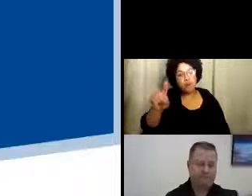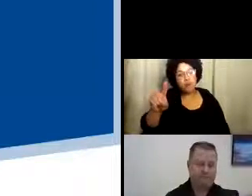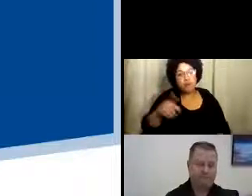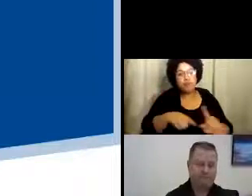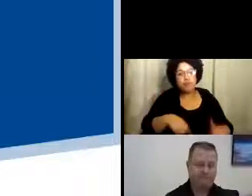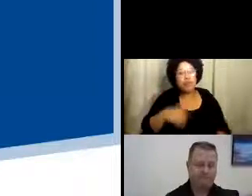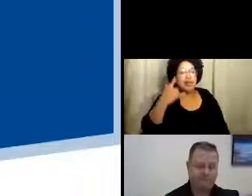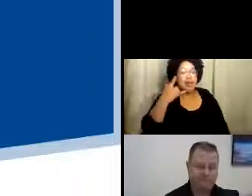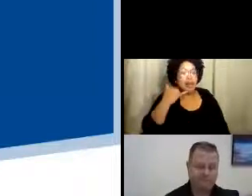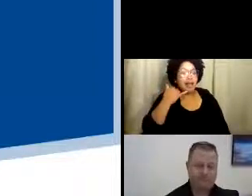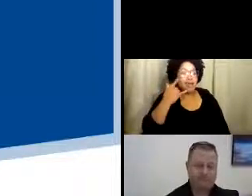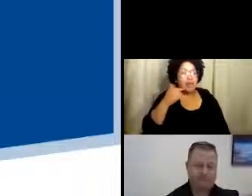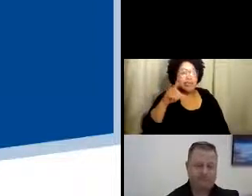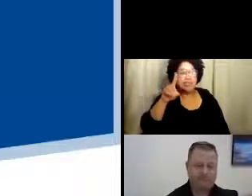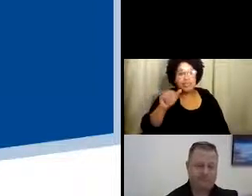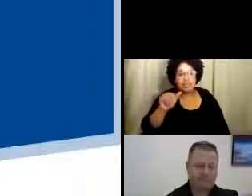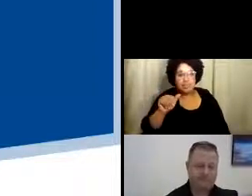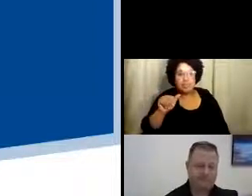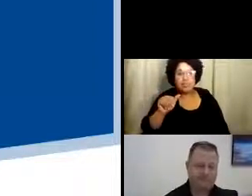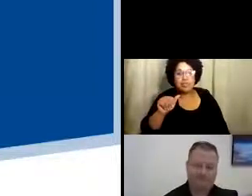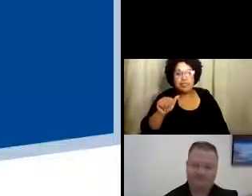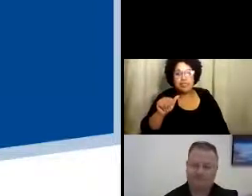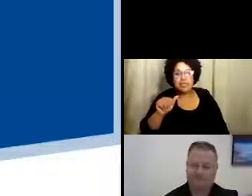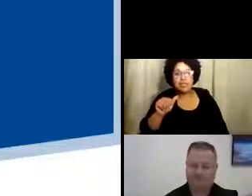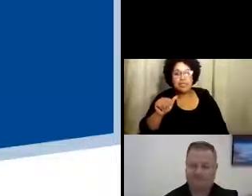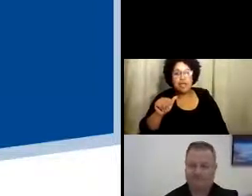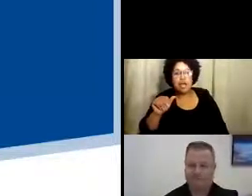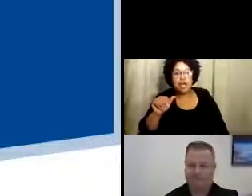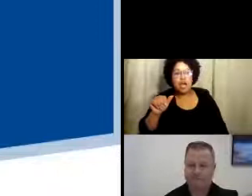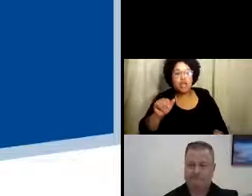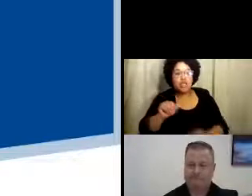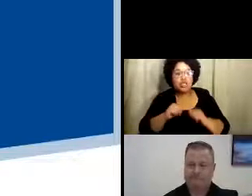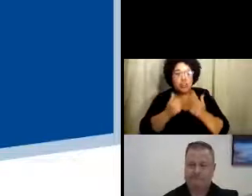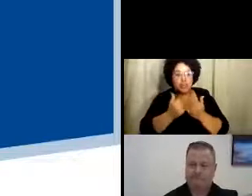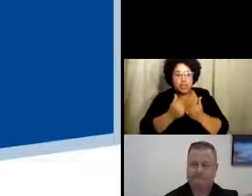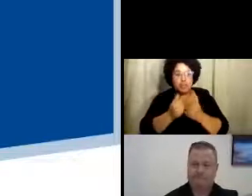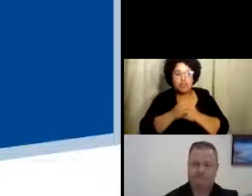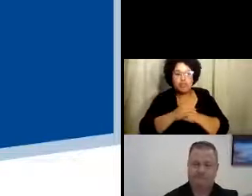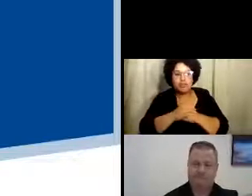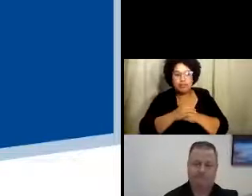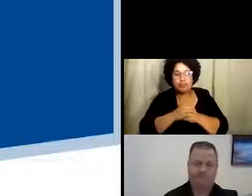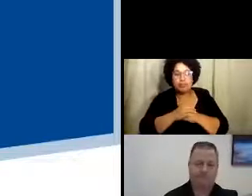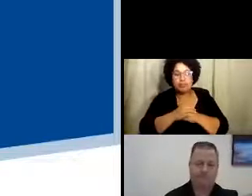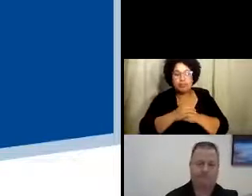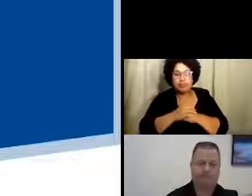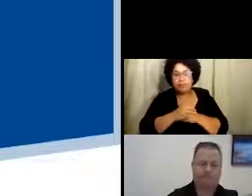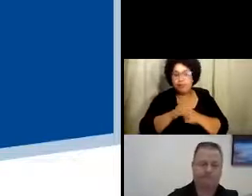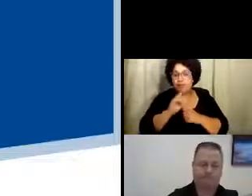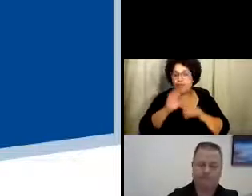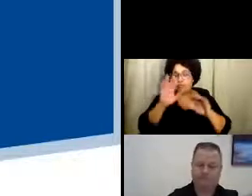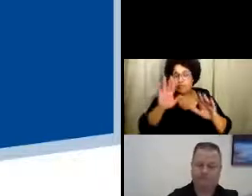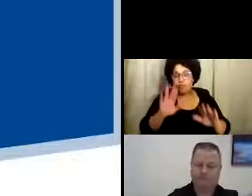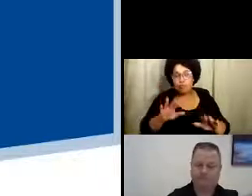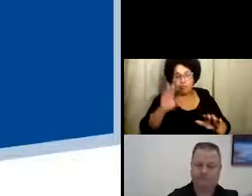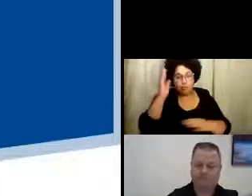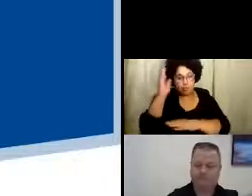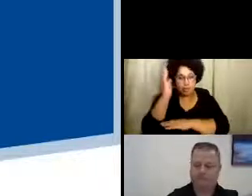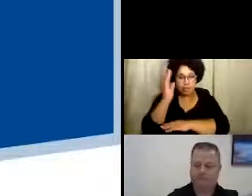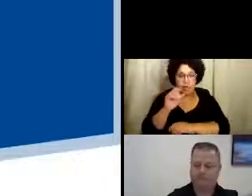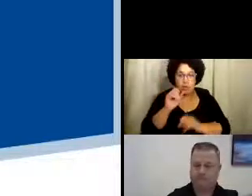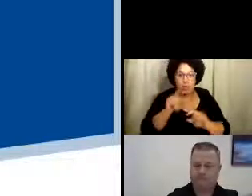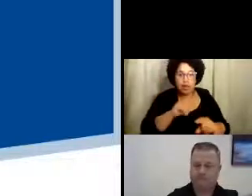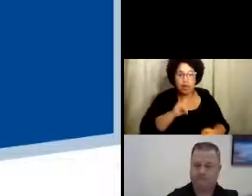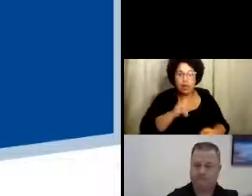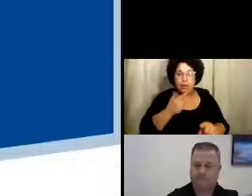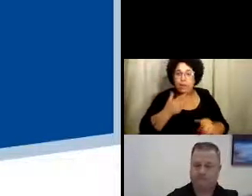la Asociación de Servicios y Discapacidad de California. Muchas gracias. Este es un tiempo excelente que